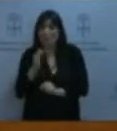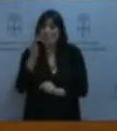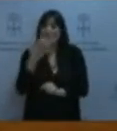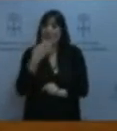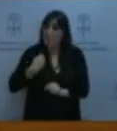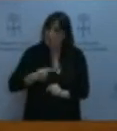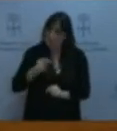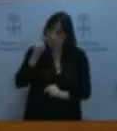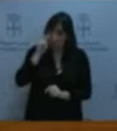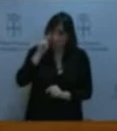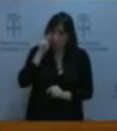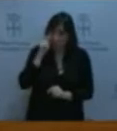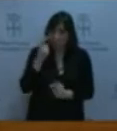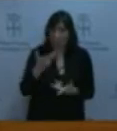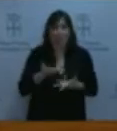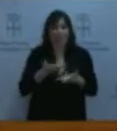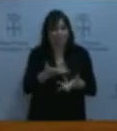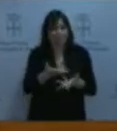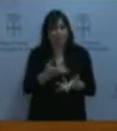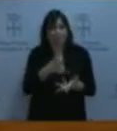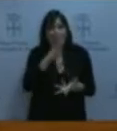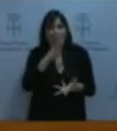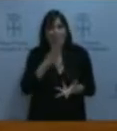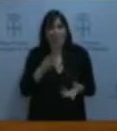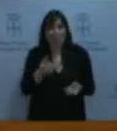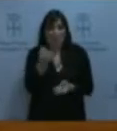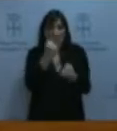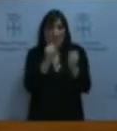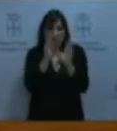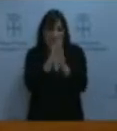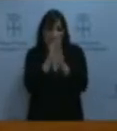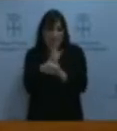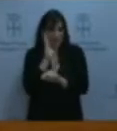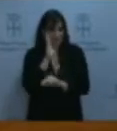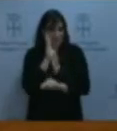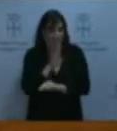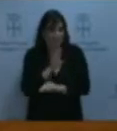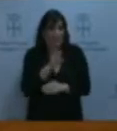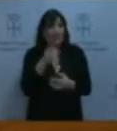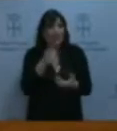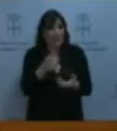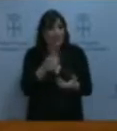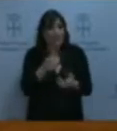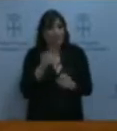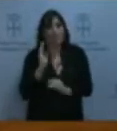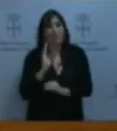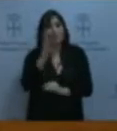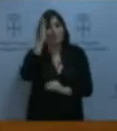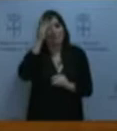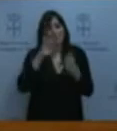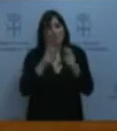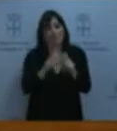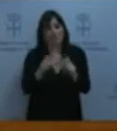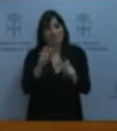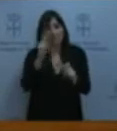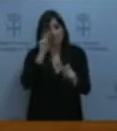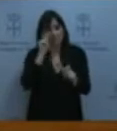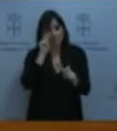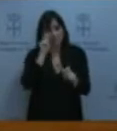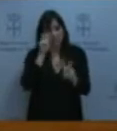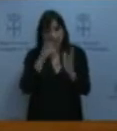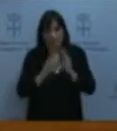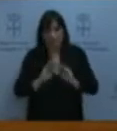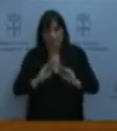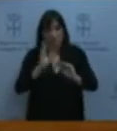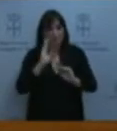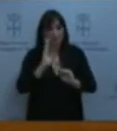periodos de baja actividad. Y esto condiciona la calidad del sector turístico en gran medida. Por lo tanto, creemos que una medida que ayuda